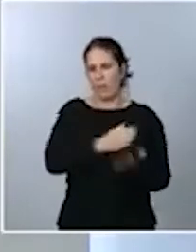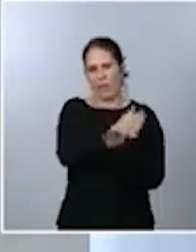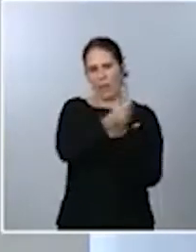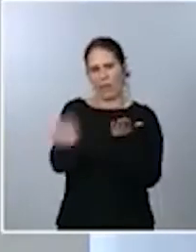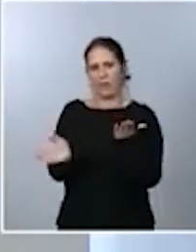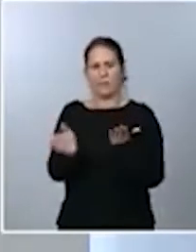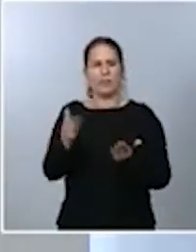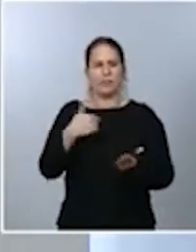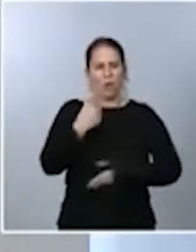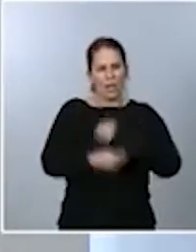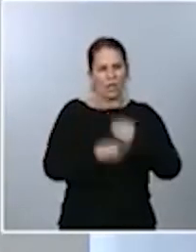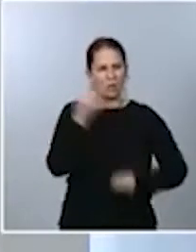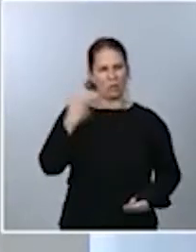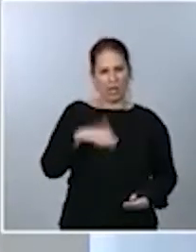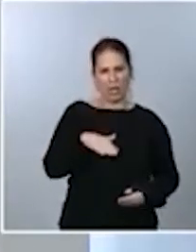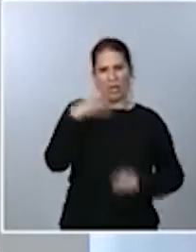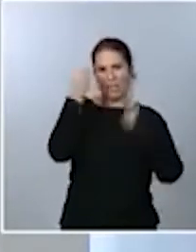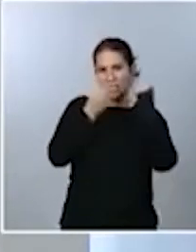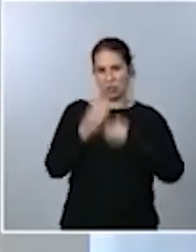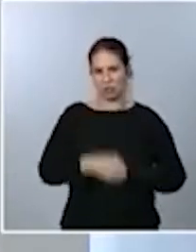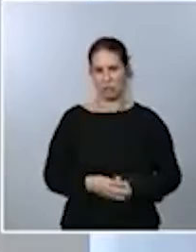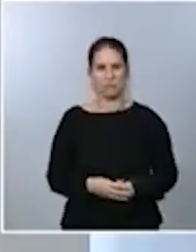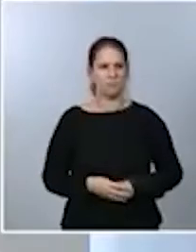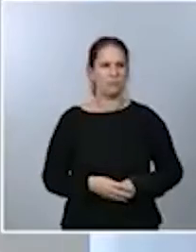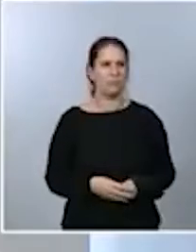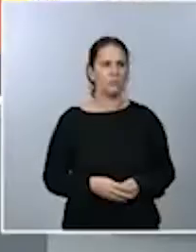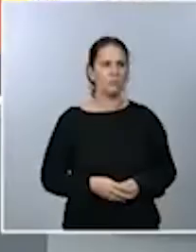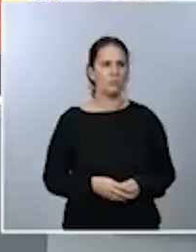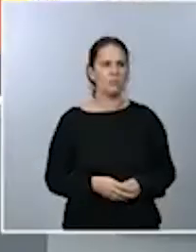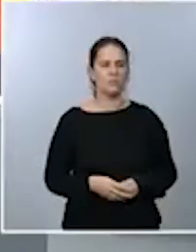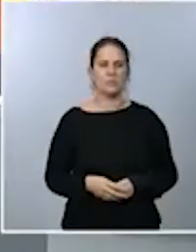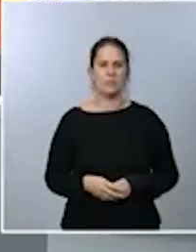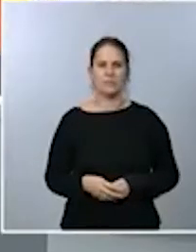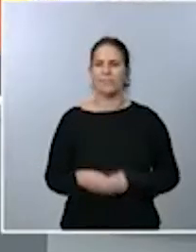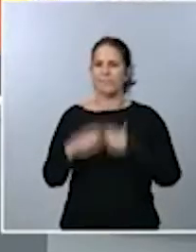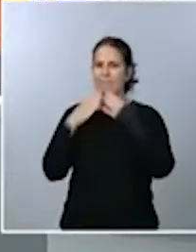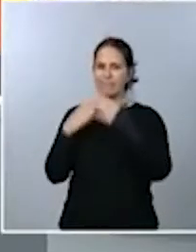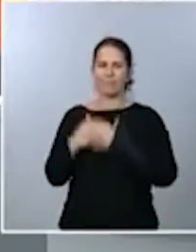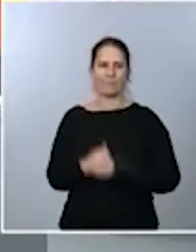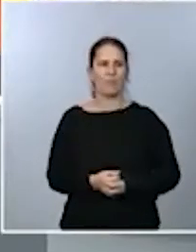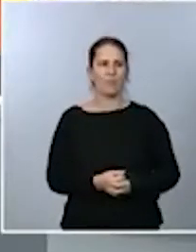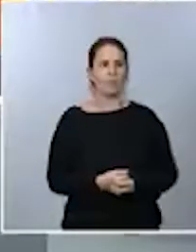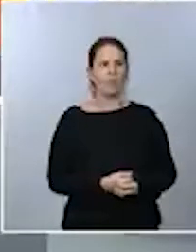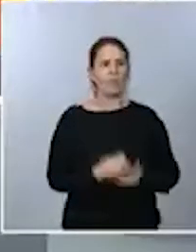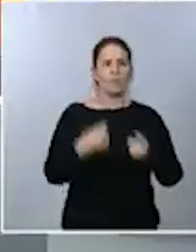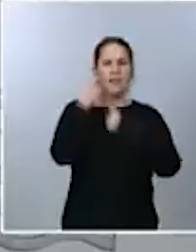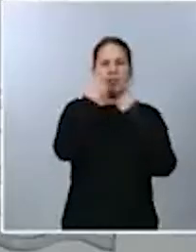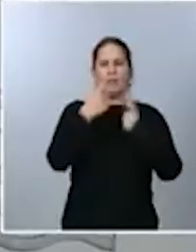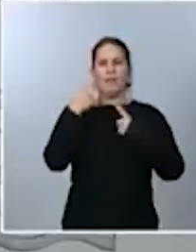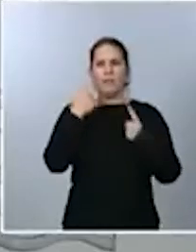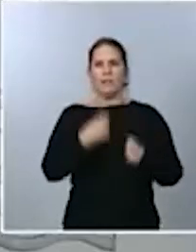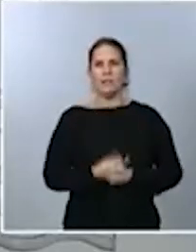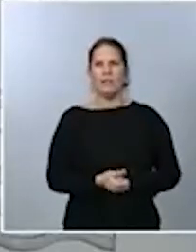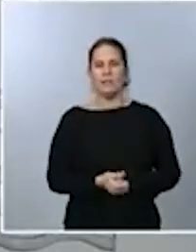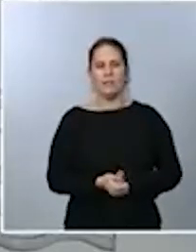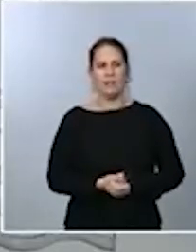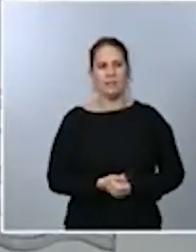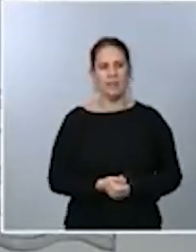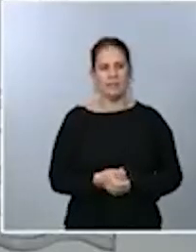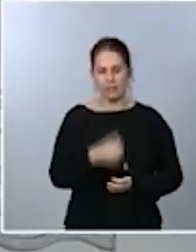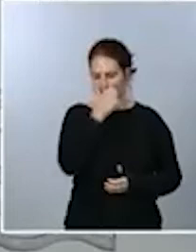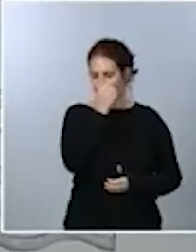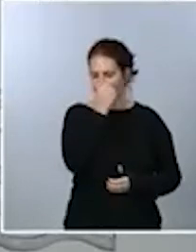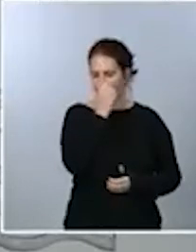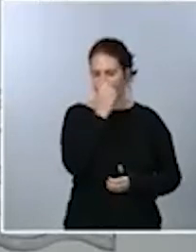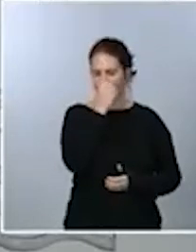al respecto a la que me remito. Gracias, ministro. Y en relación con las otras dos cuestiones, decirle, en primer lugar, que este Gobierno